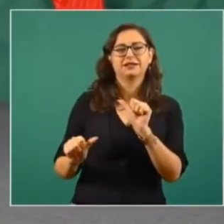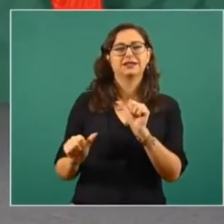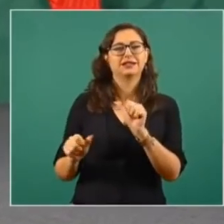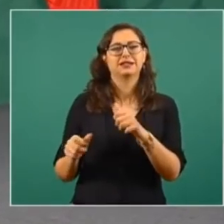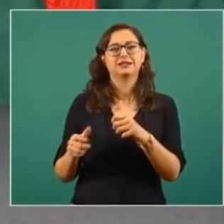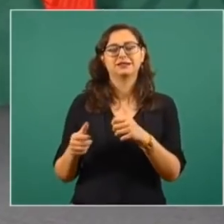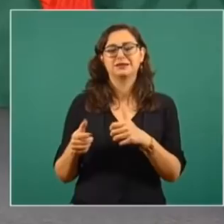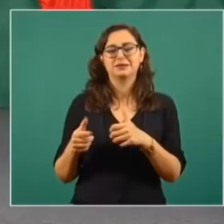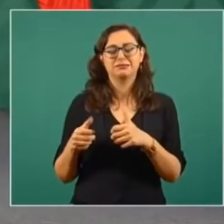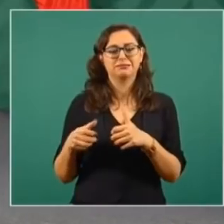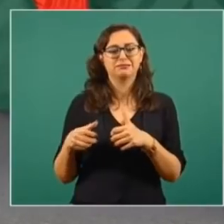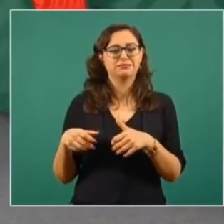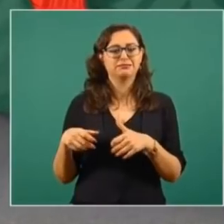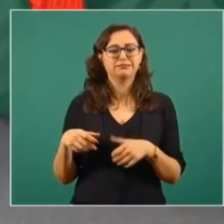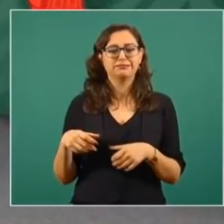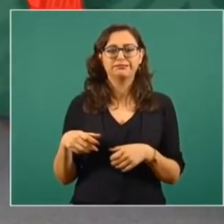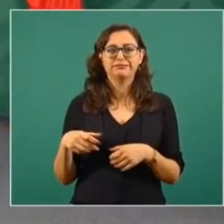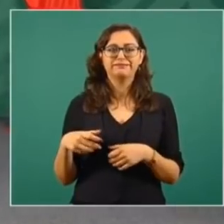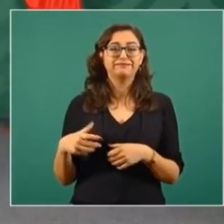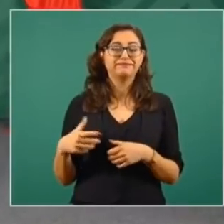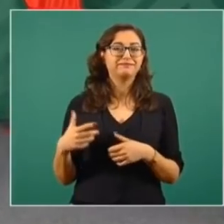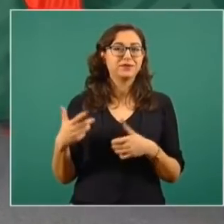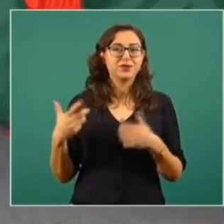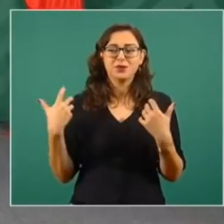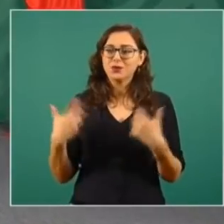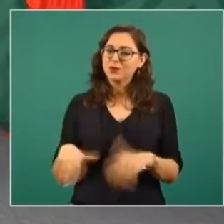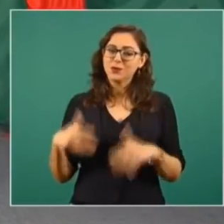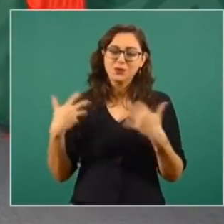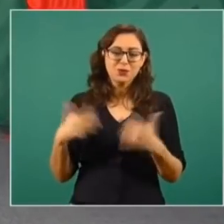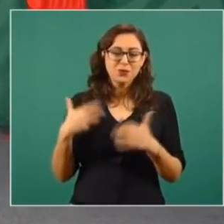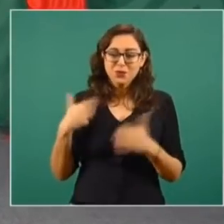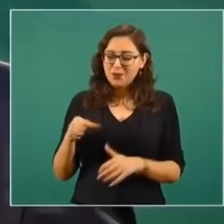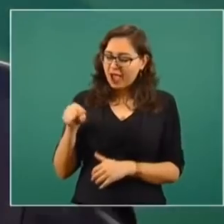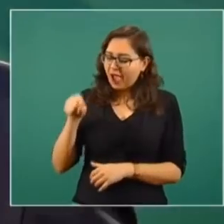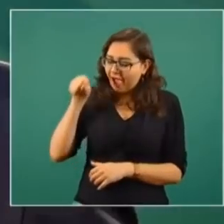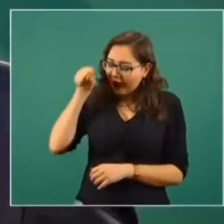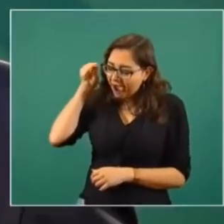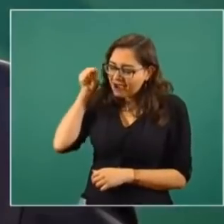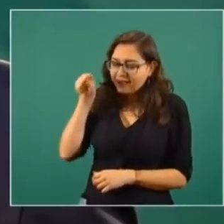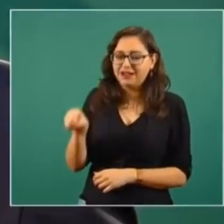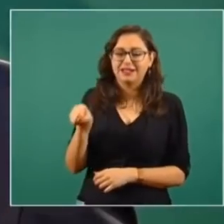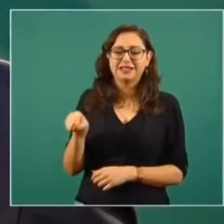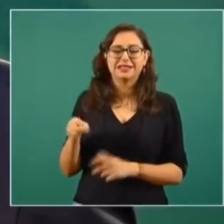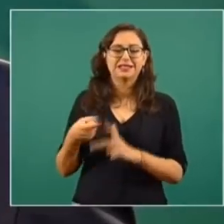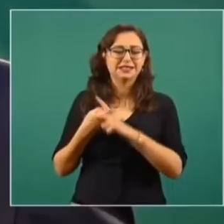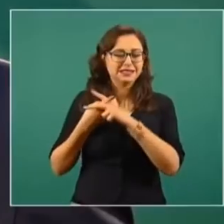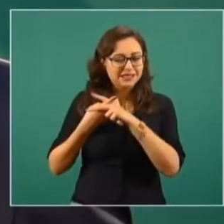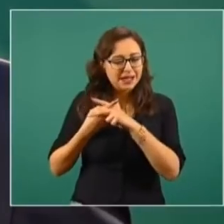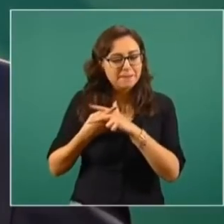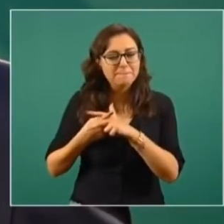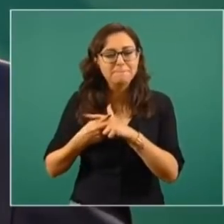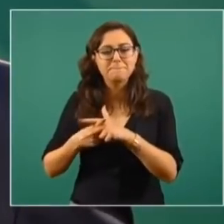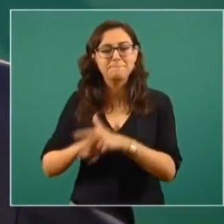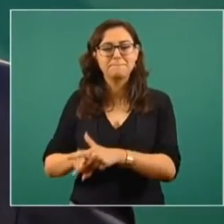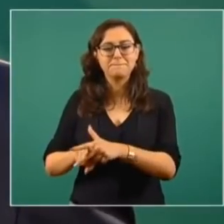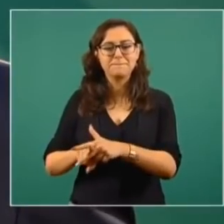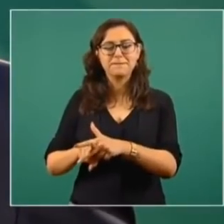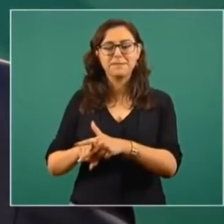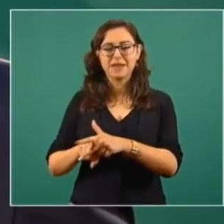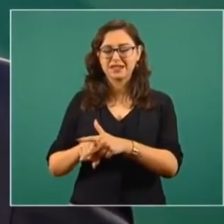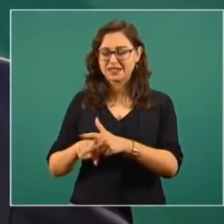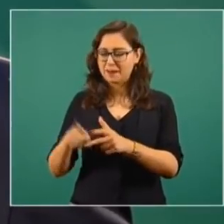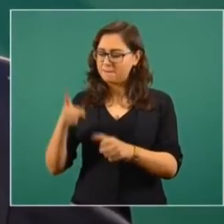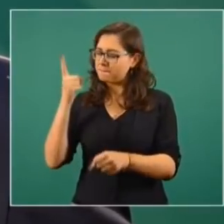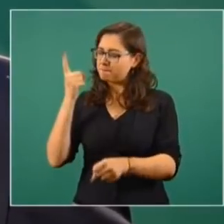es el origen de la cultura madre,